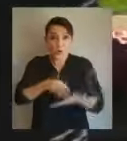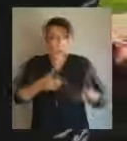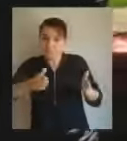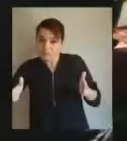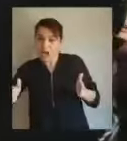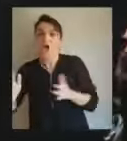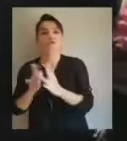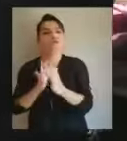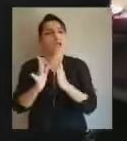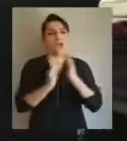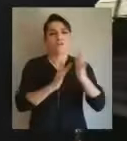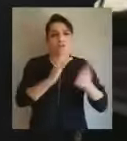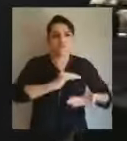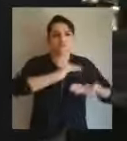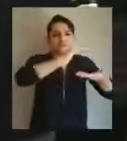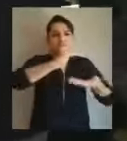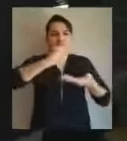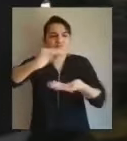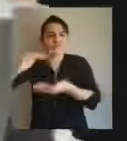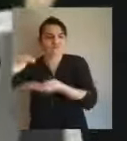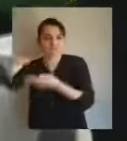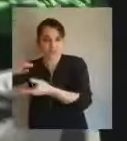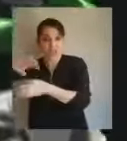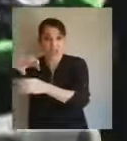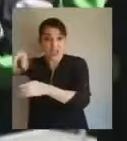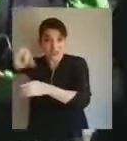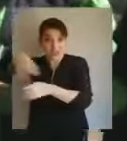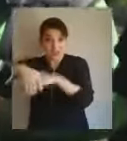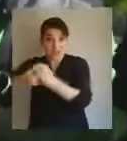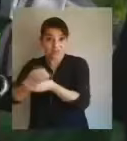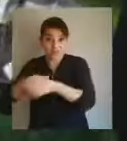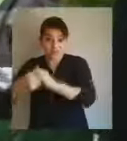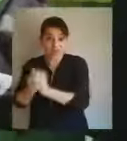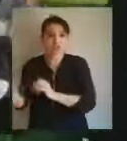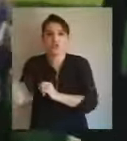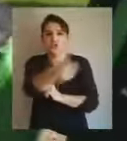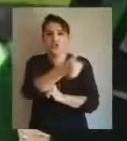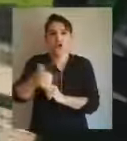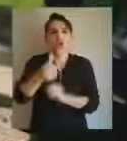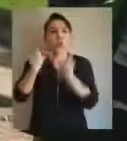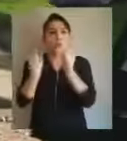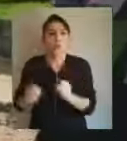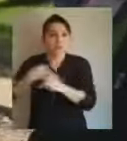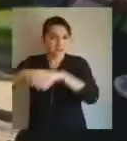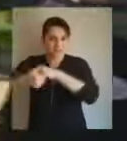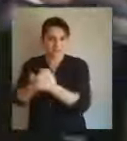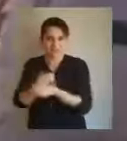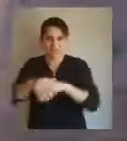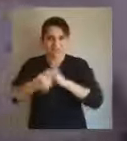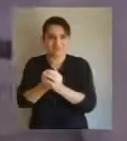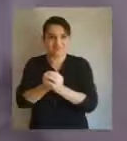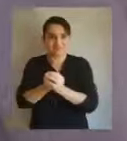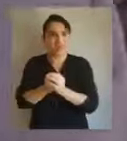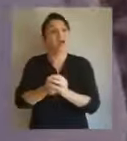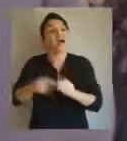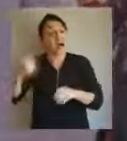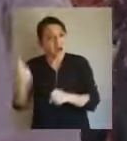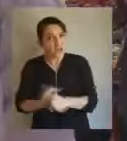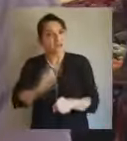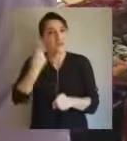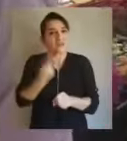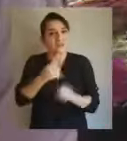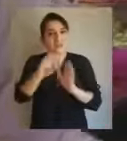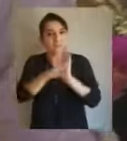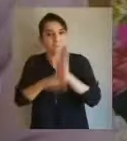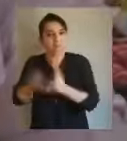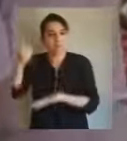a instalar una cantidad de lavaderos para que todas las personas también puedan acceder a él y de esa manera también una vez más tomar una medida en protección de la salud